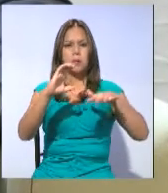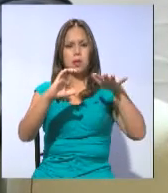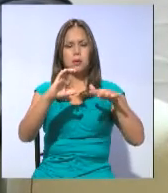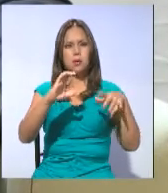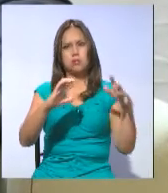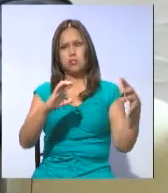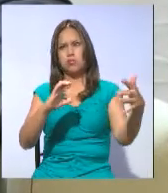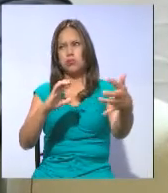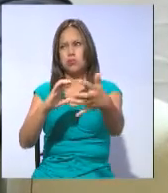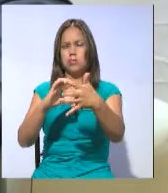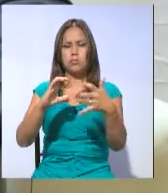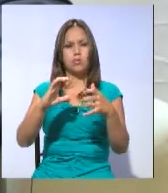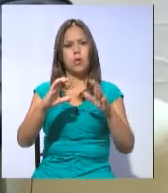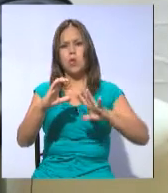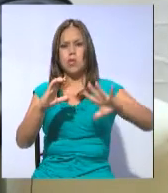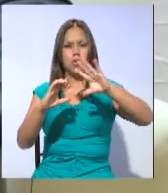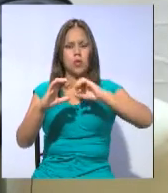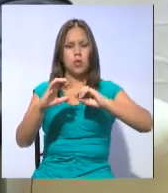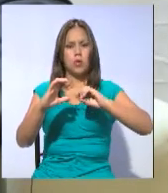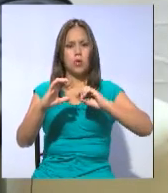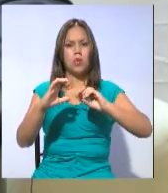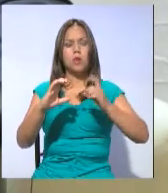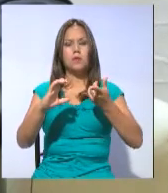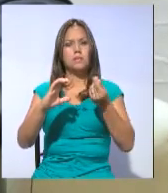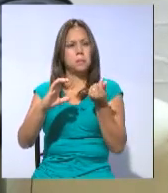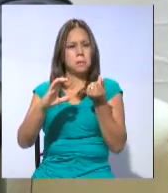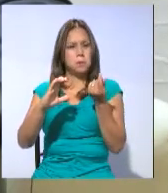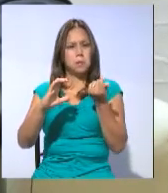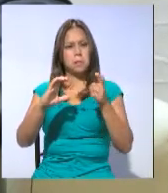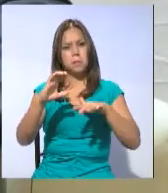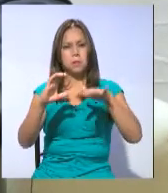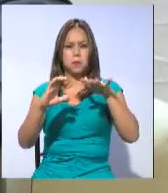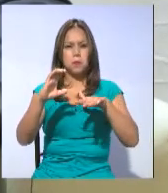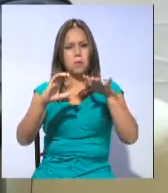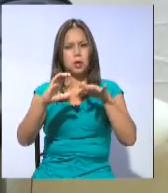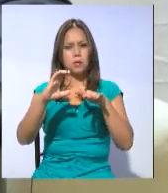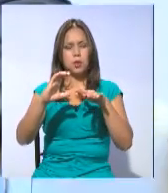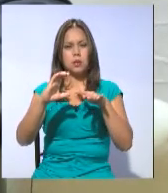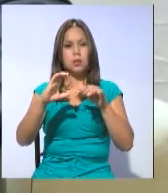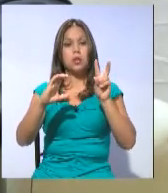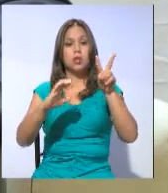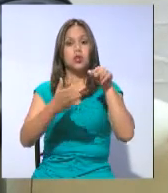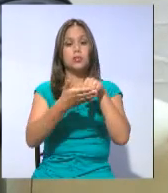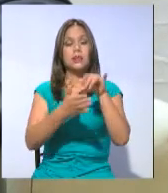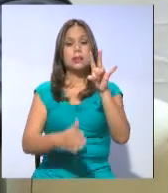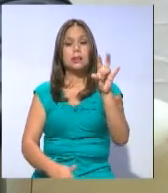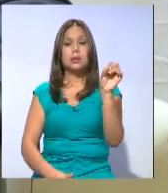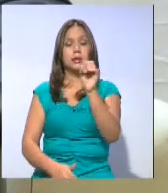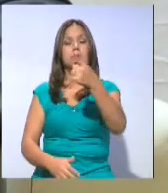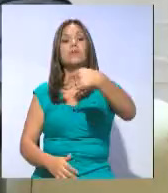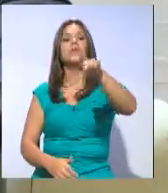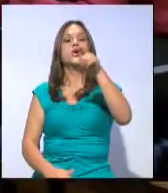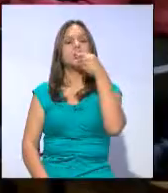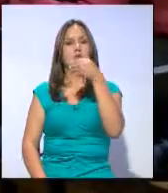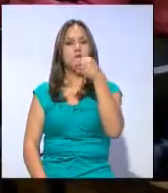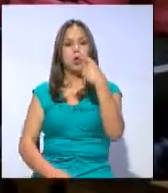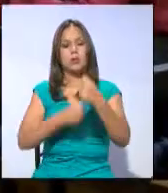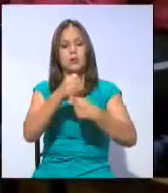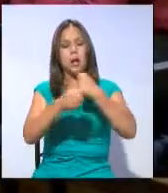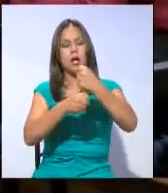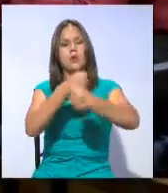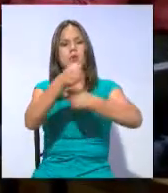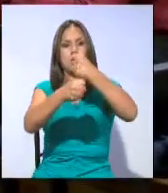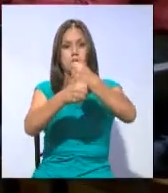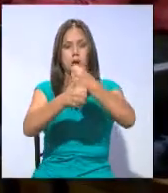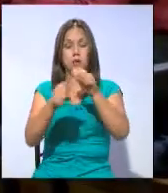conjunto de estas acciones estaría en un valor un poco inferior a los 1.700 millones de dólares anuales. Junto